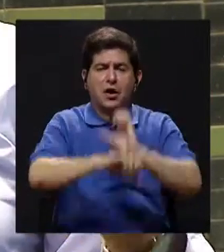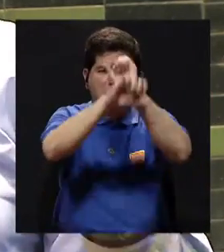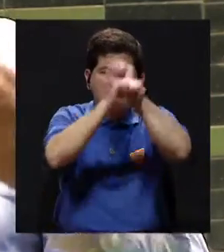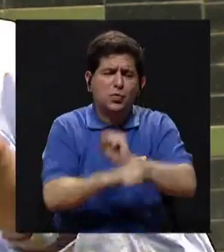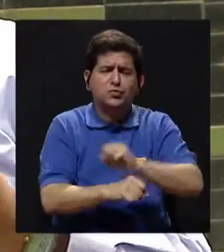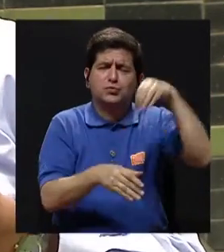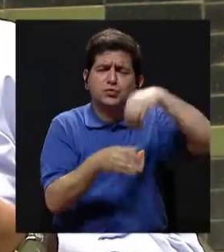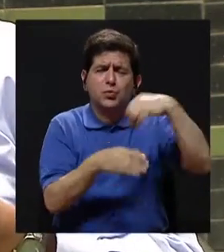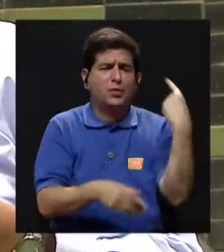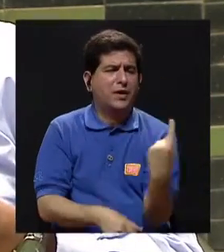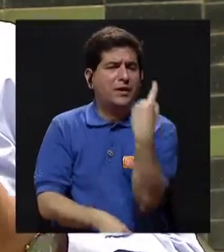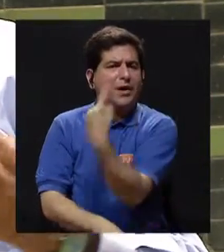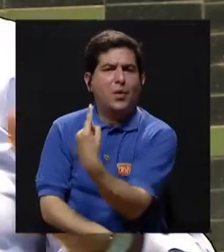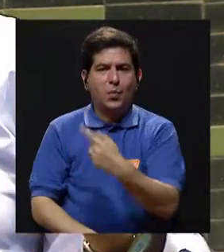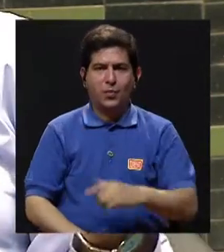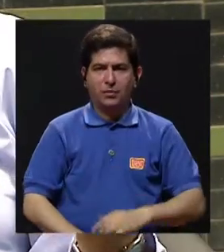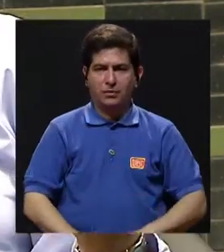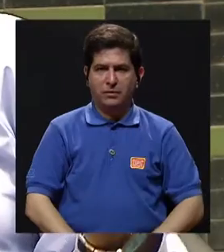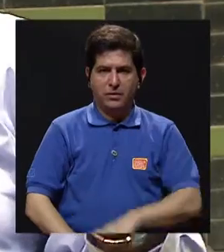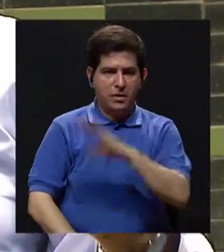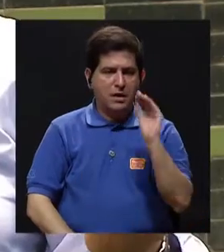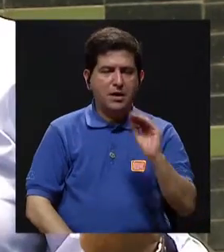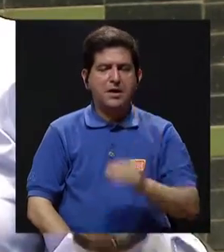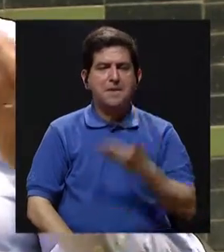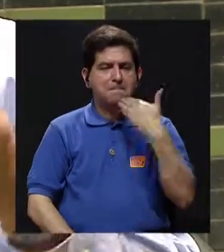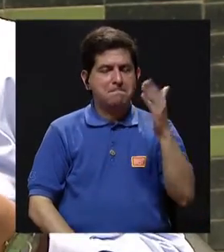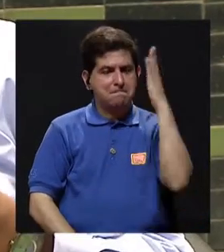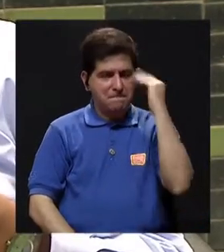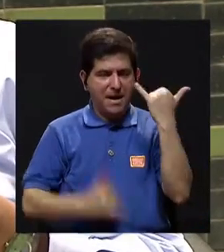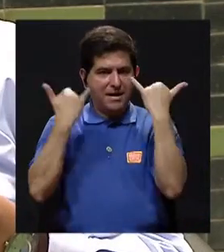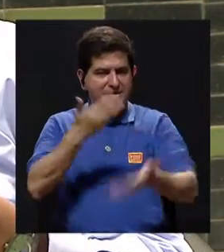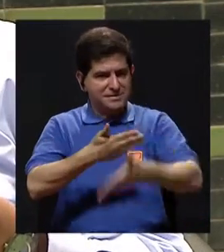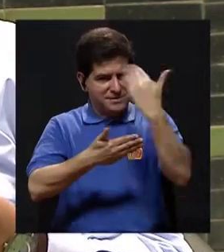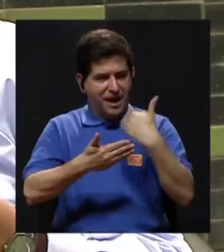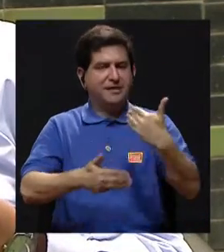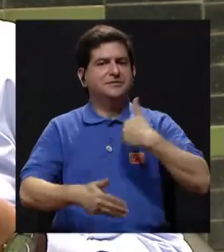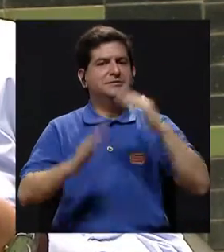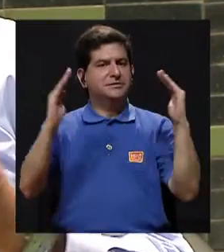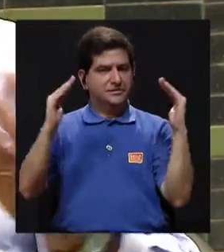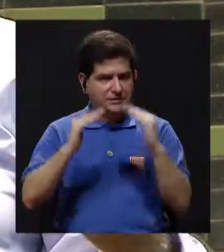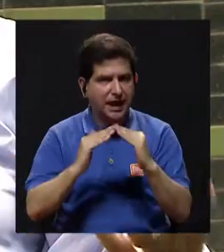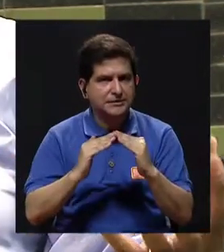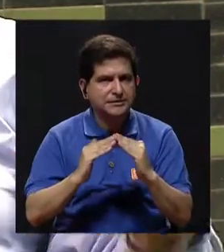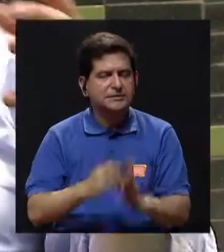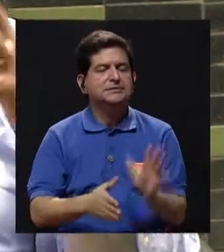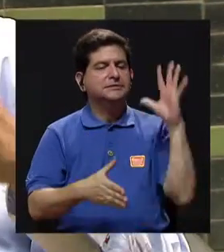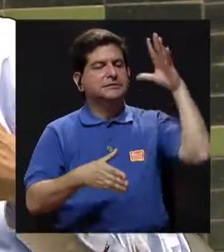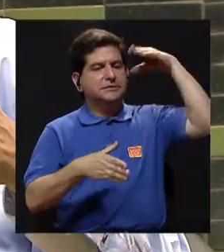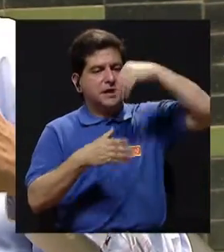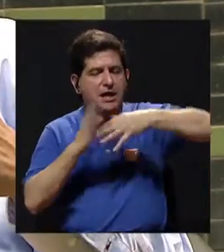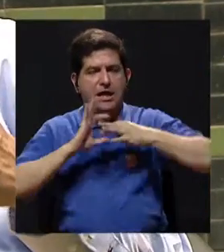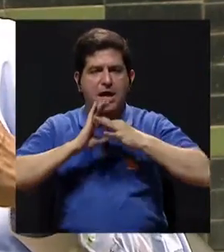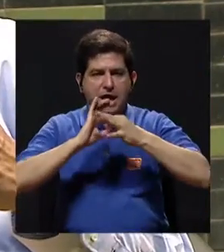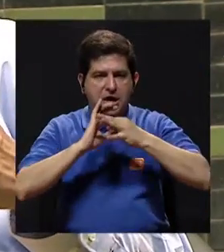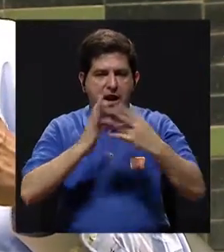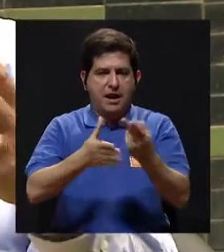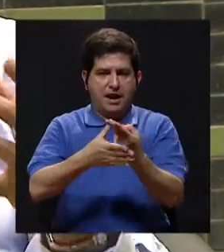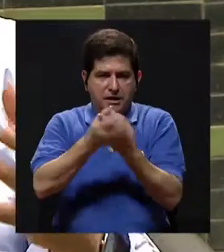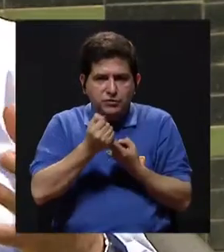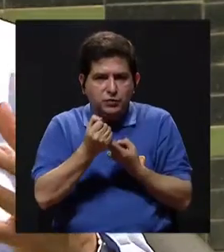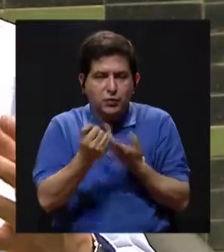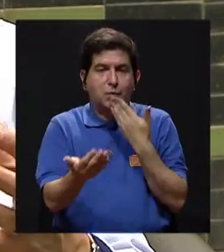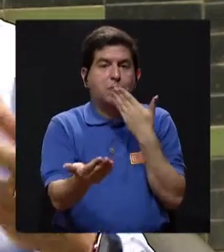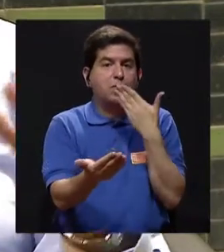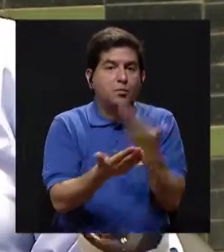los hábitos de ahorro que cada uno tiene? Y también, ¿cuáles son las malas experiencias que han tenido en casa? Entonces, incorporen a su relación de pareja